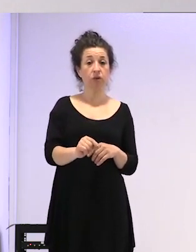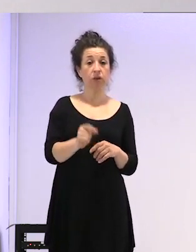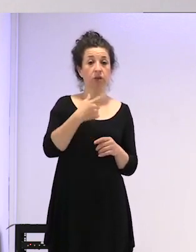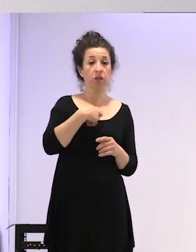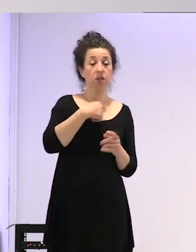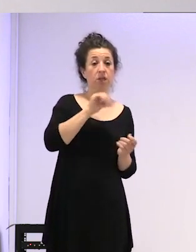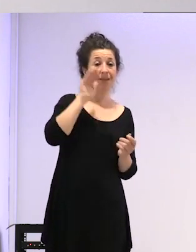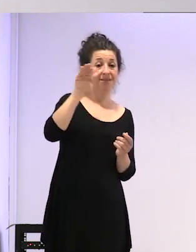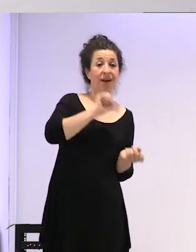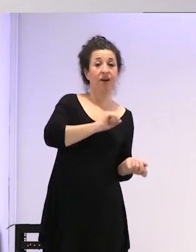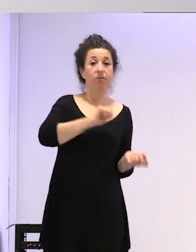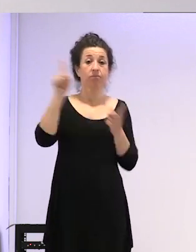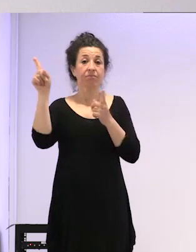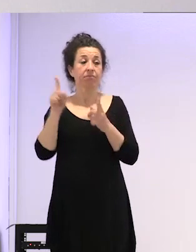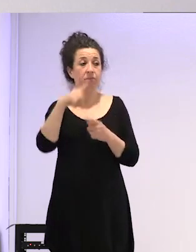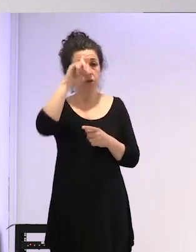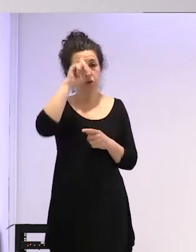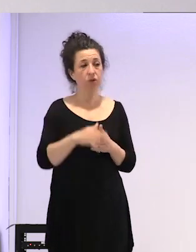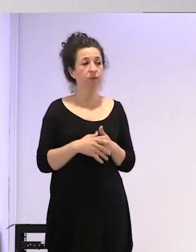extranjero